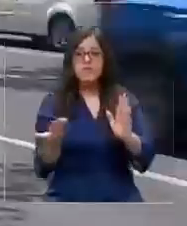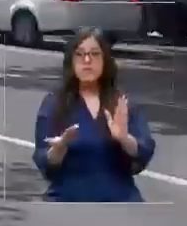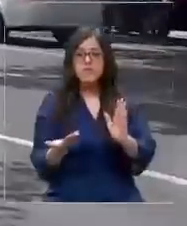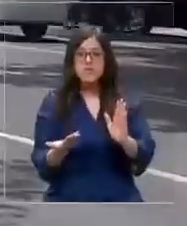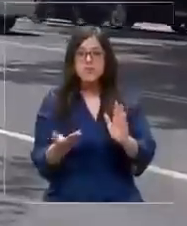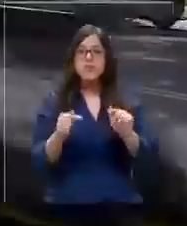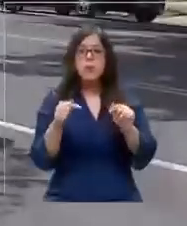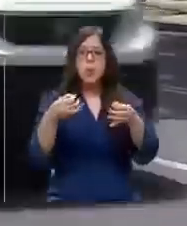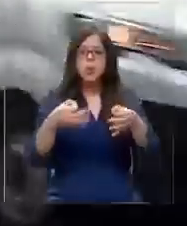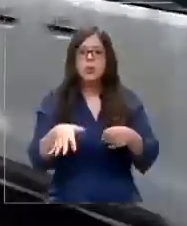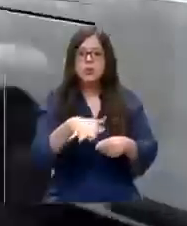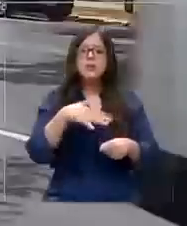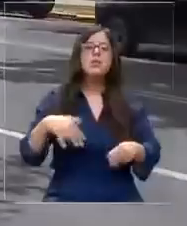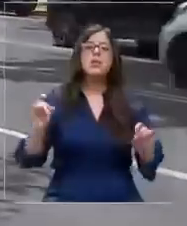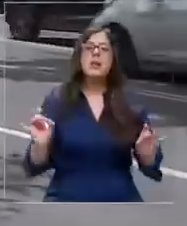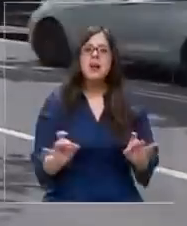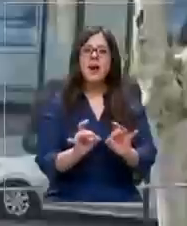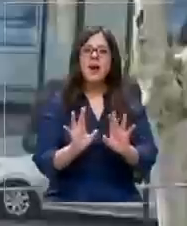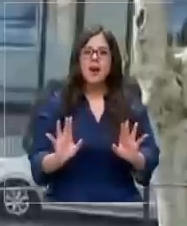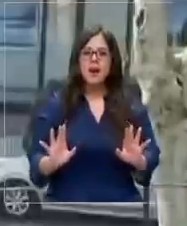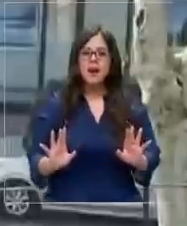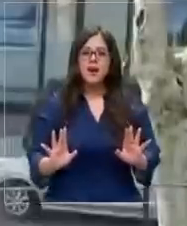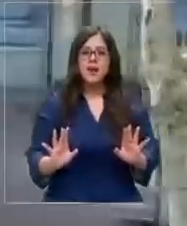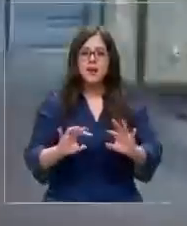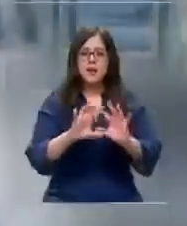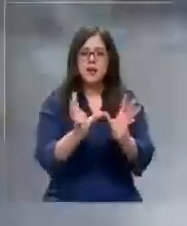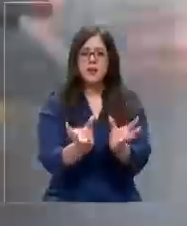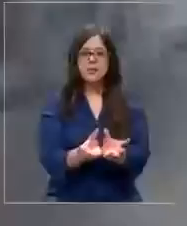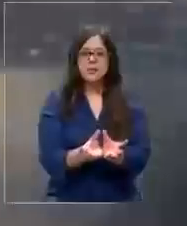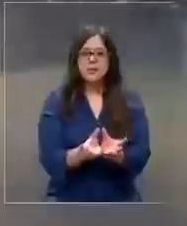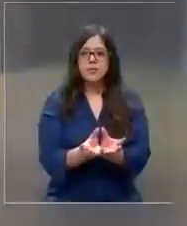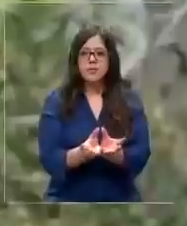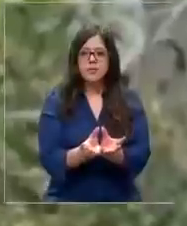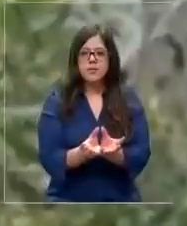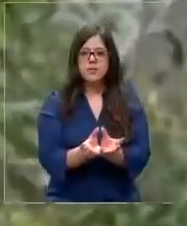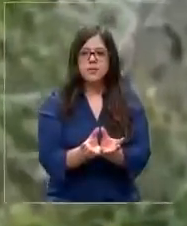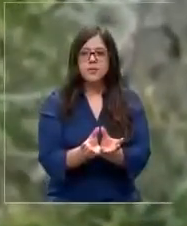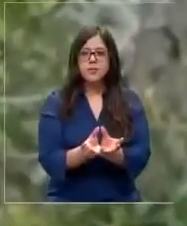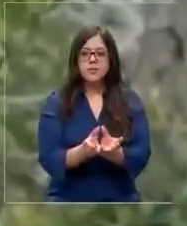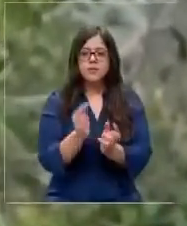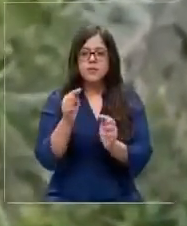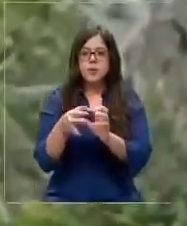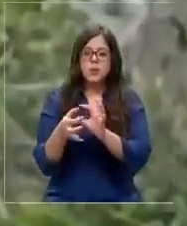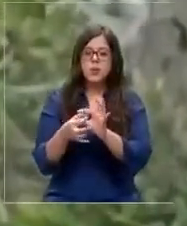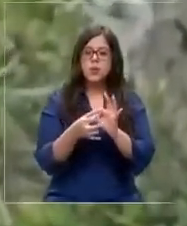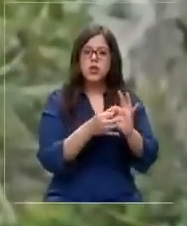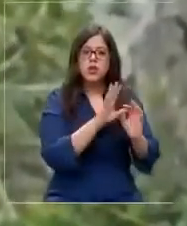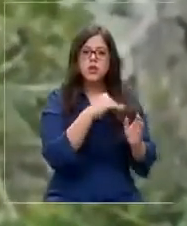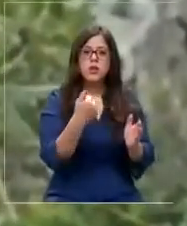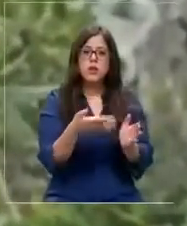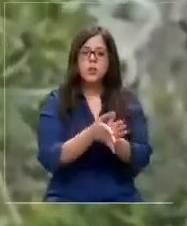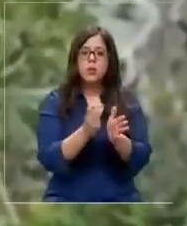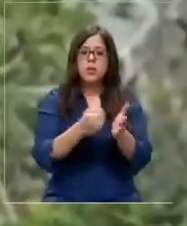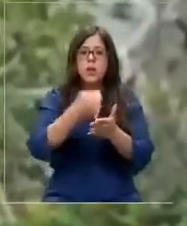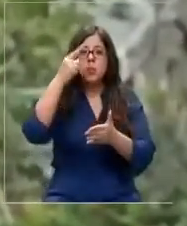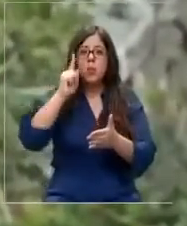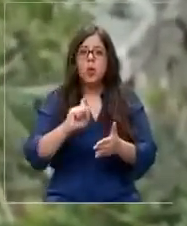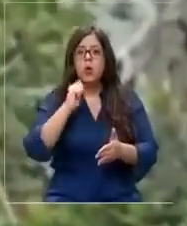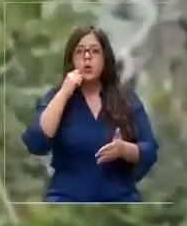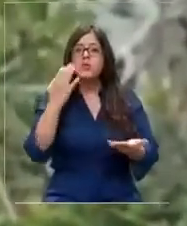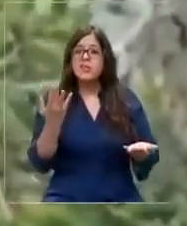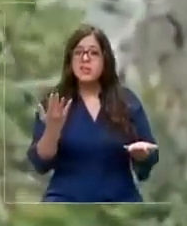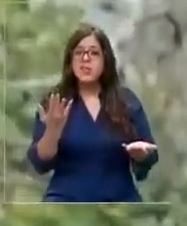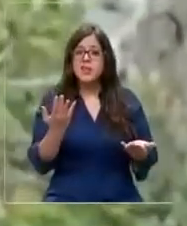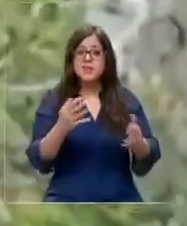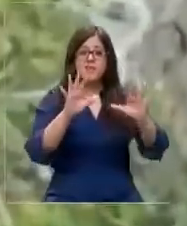de una de las situaciones más graves a nivel mundial. La causa de muerte por accidente es una de